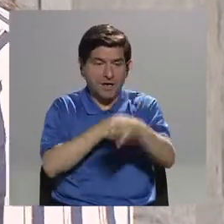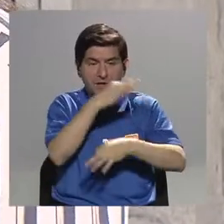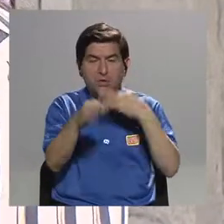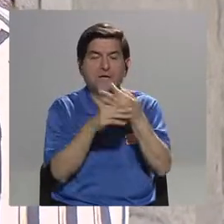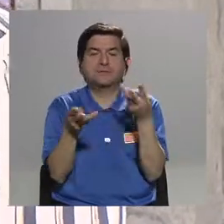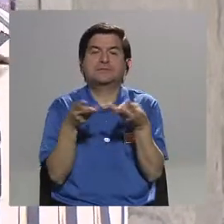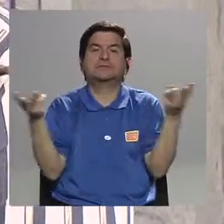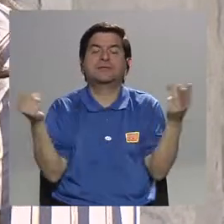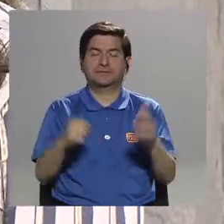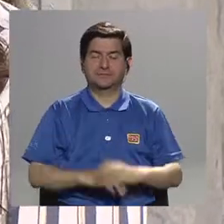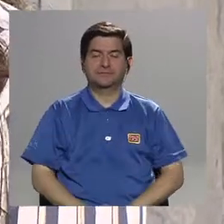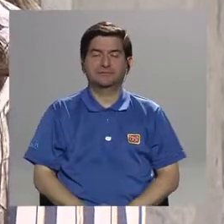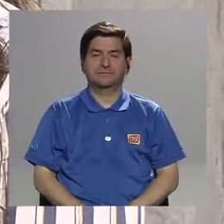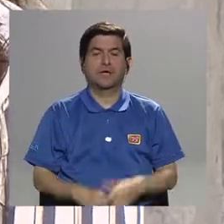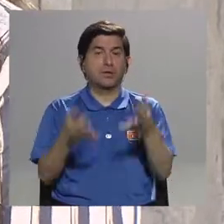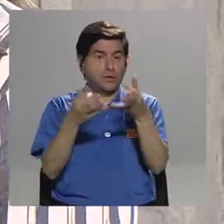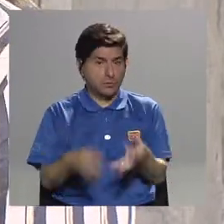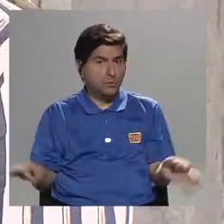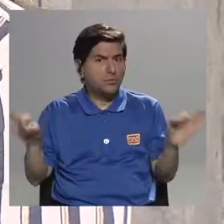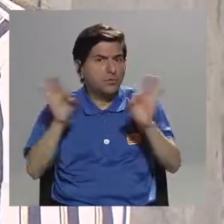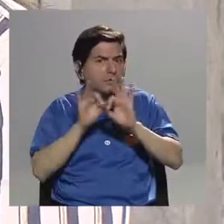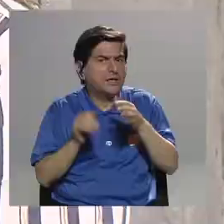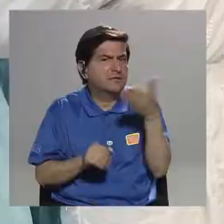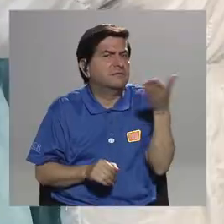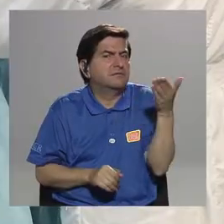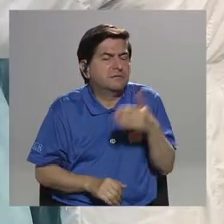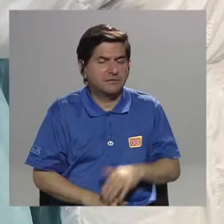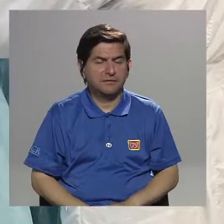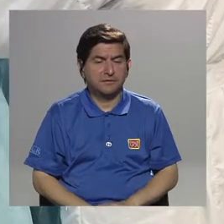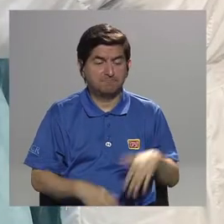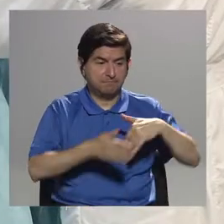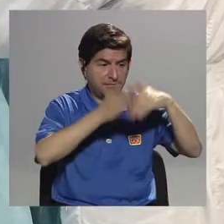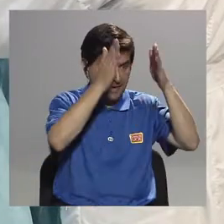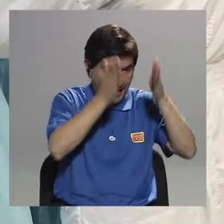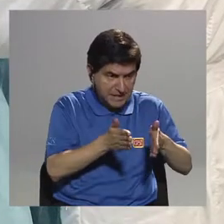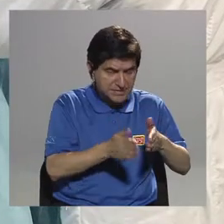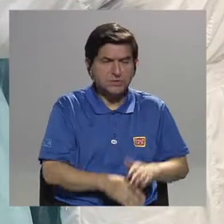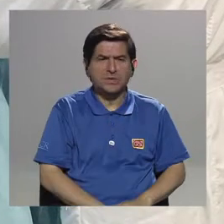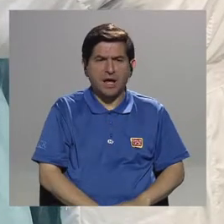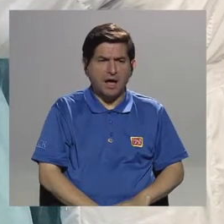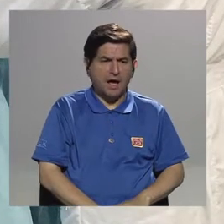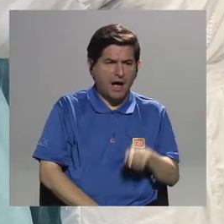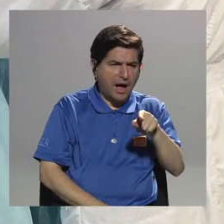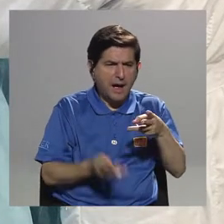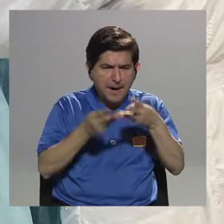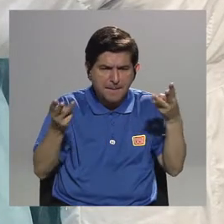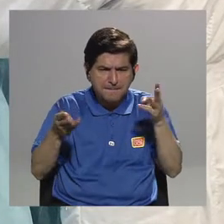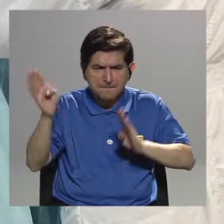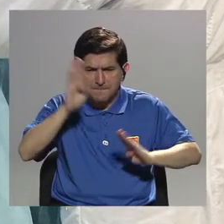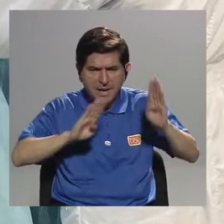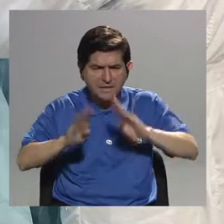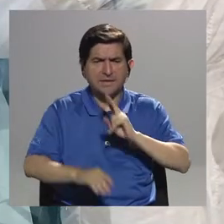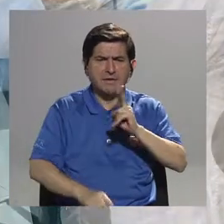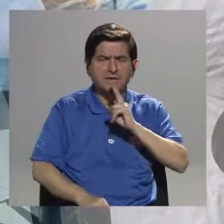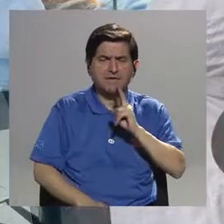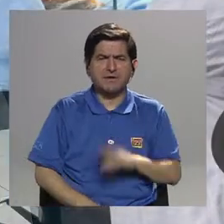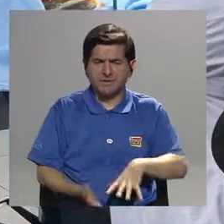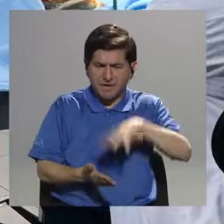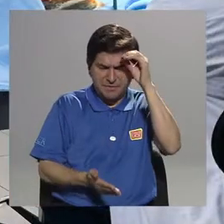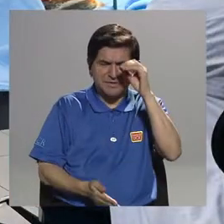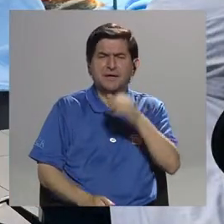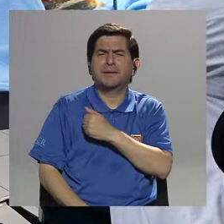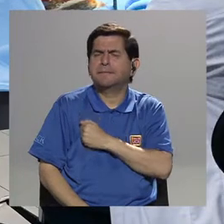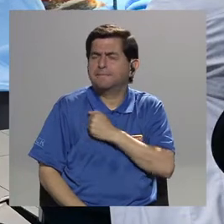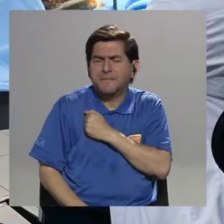esta ventaja ni esta dicha de poder trabajar con este tipo de material. Lo importante de esto es que los estudiantes puedan aprender